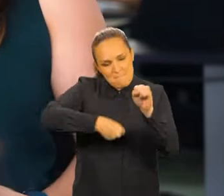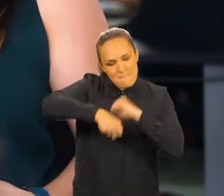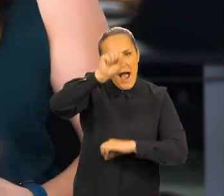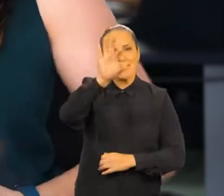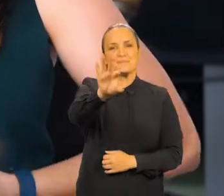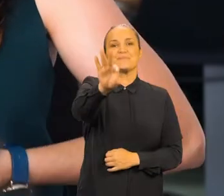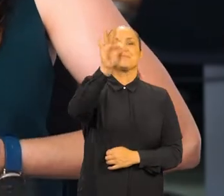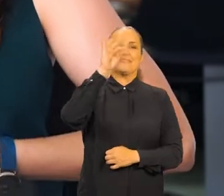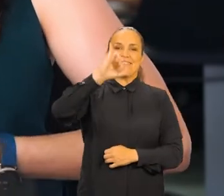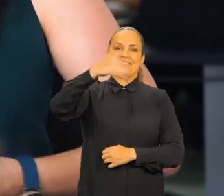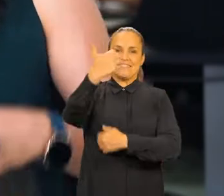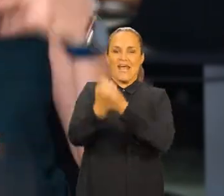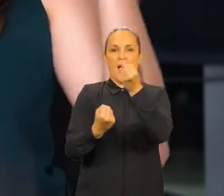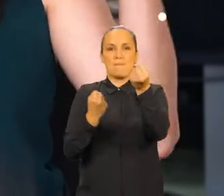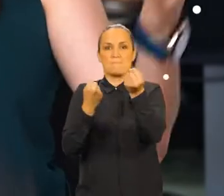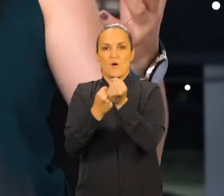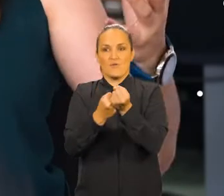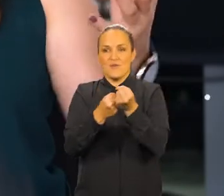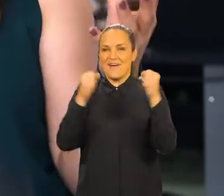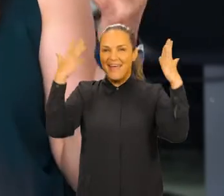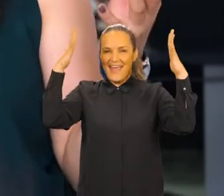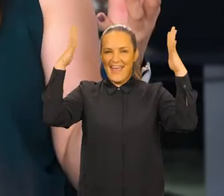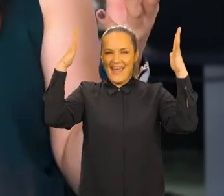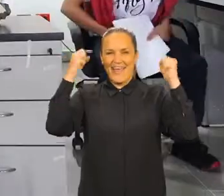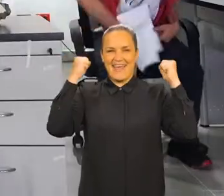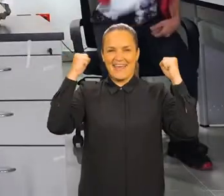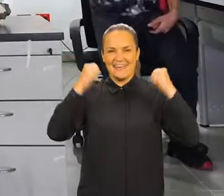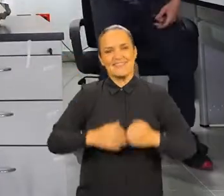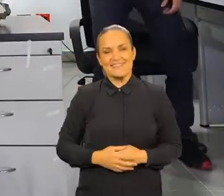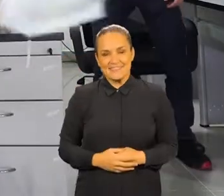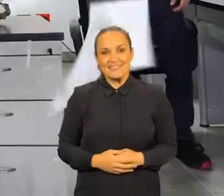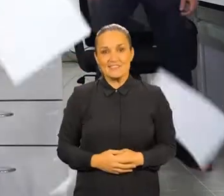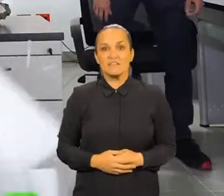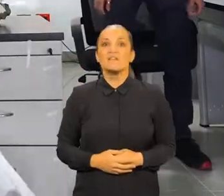excelente noticia de que habíamos sido beneficiarios del programa.